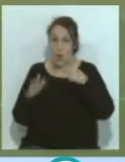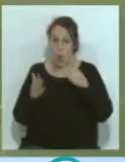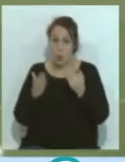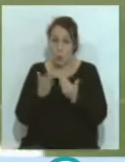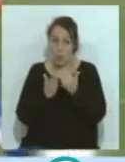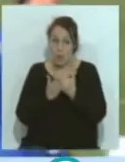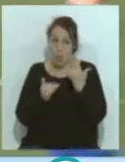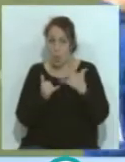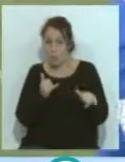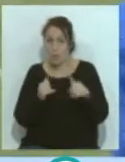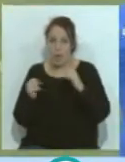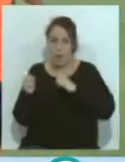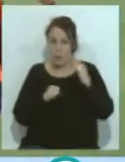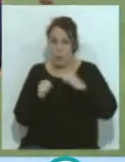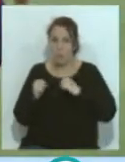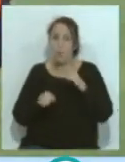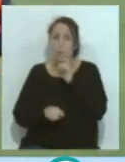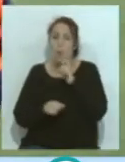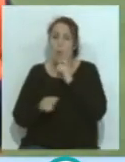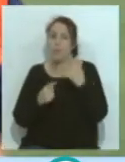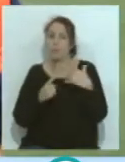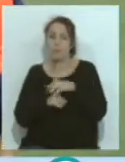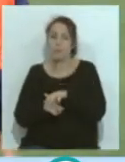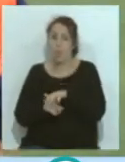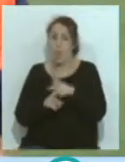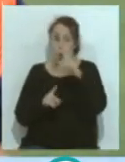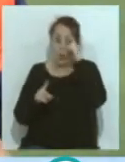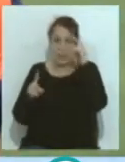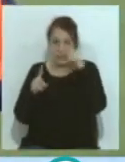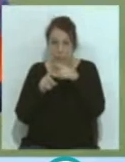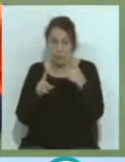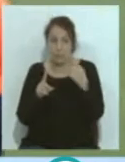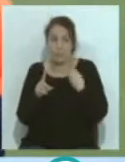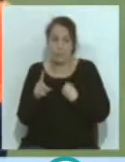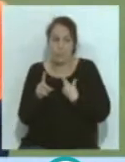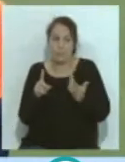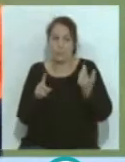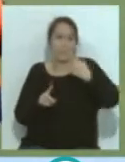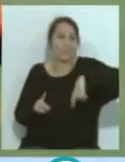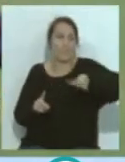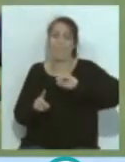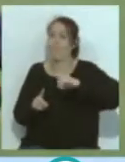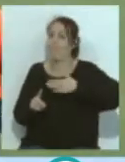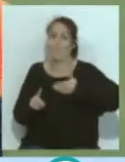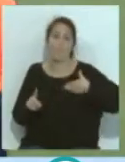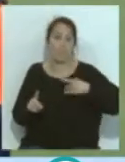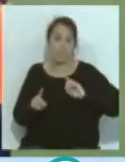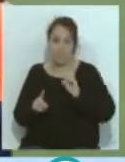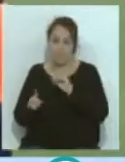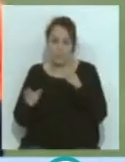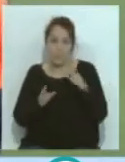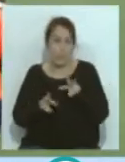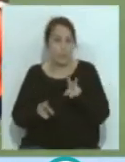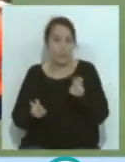jornadas del campeonato, en una situación y por un objetivo para el que no pretendían jugar a principios de